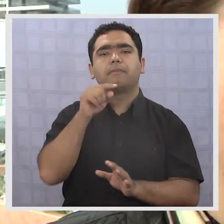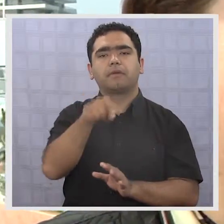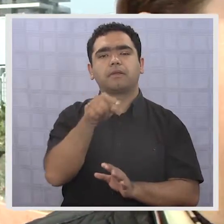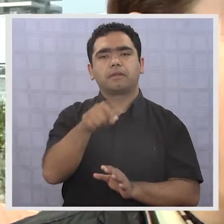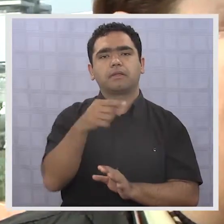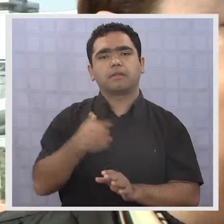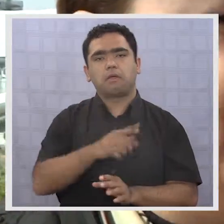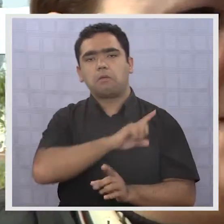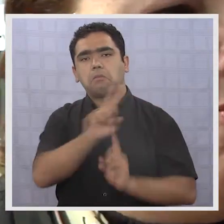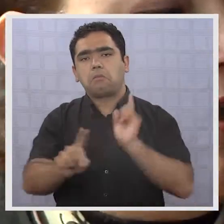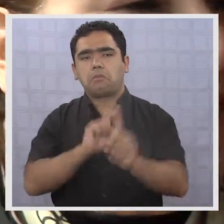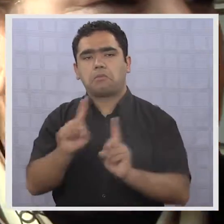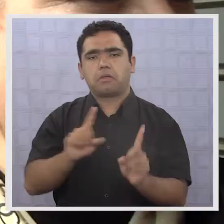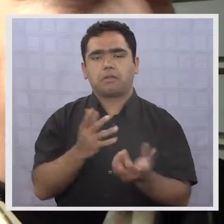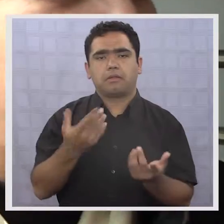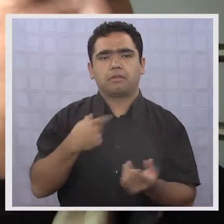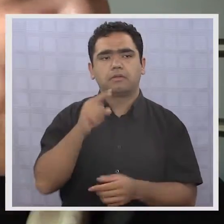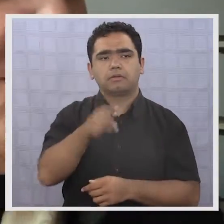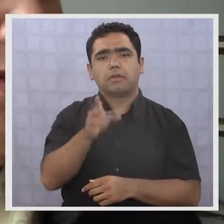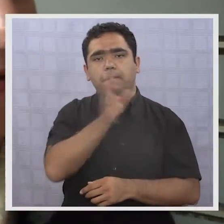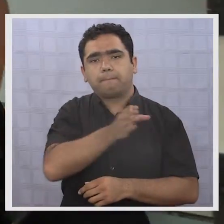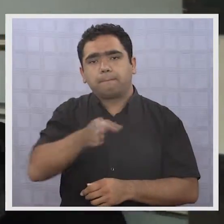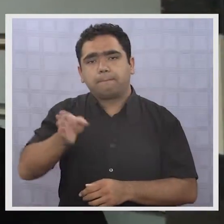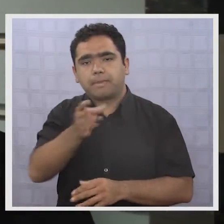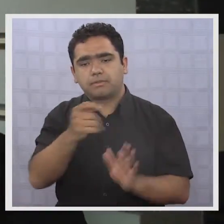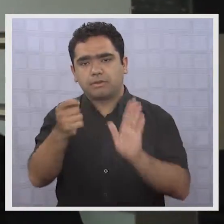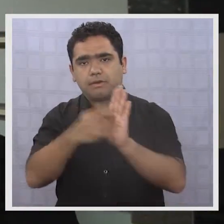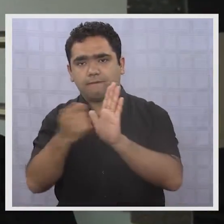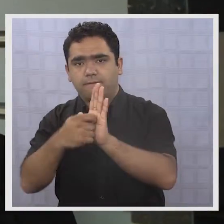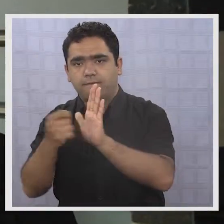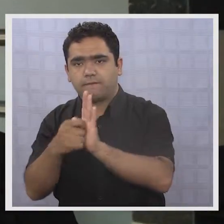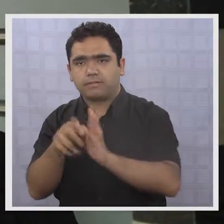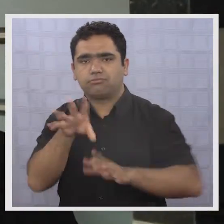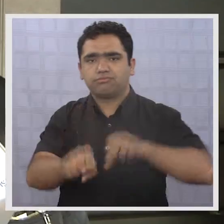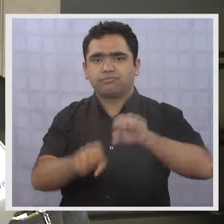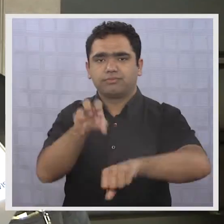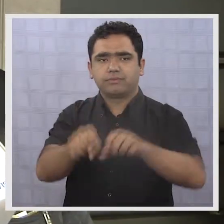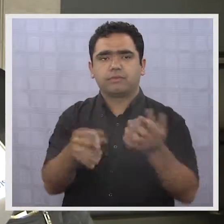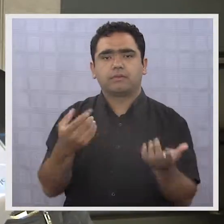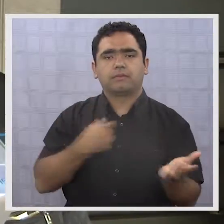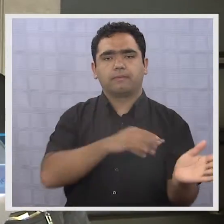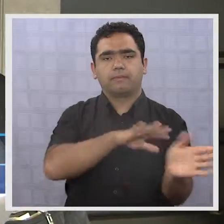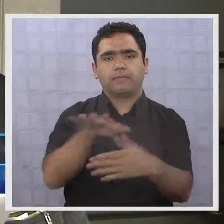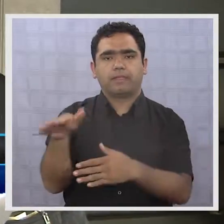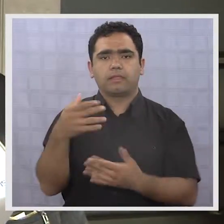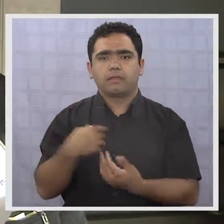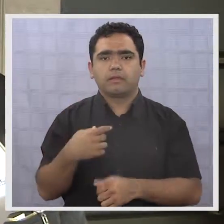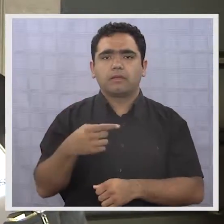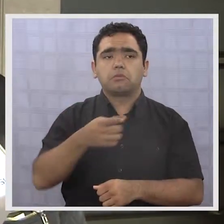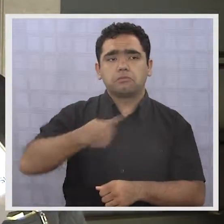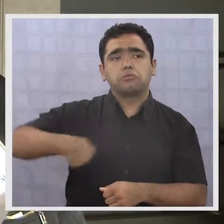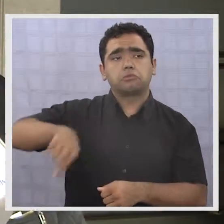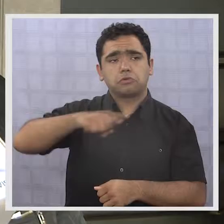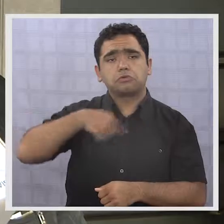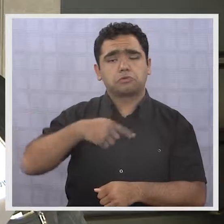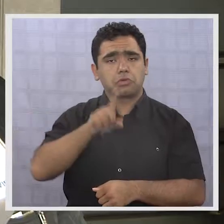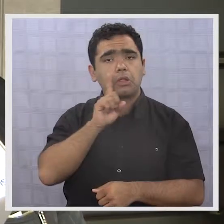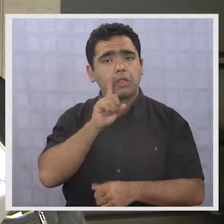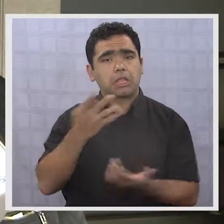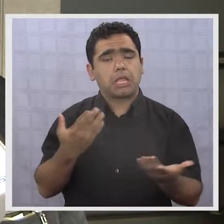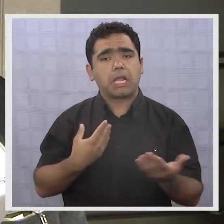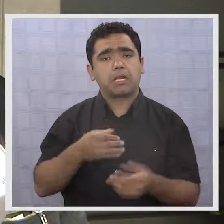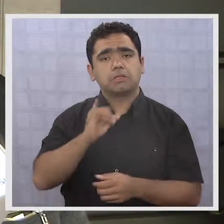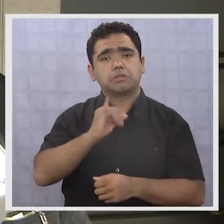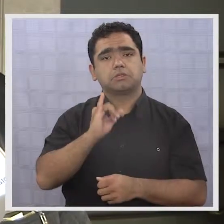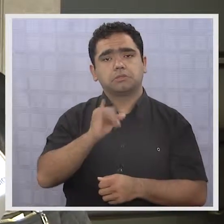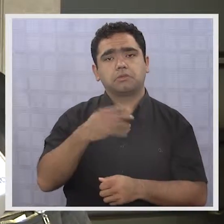mantengan sus reservas al comenzar las vacaciones de invierno en la zona central. Nosotros mantenemos nuestras reservas, así que por esa parte